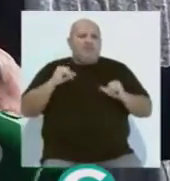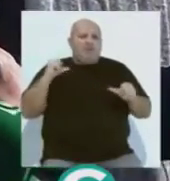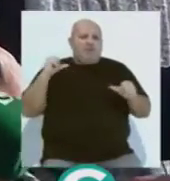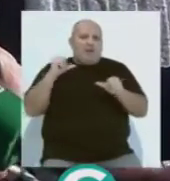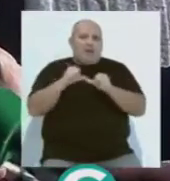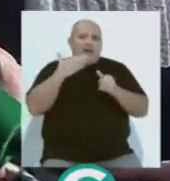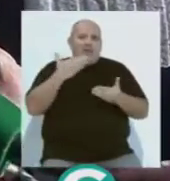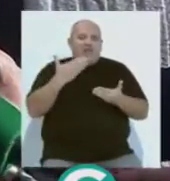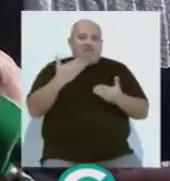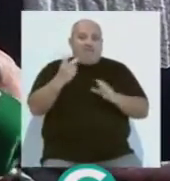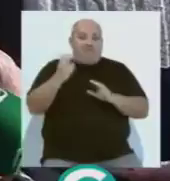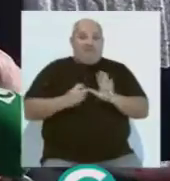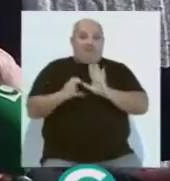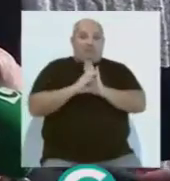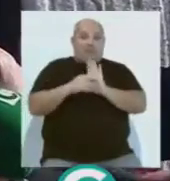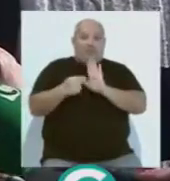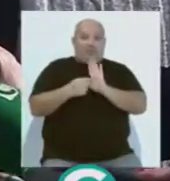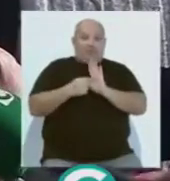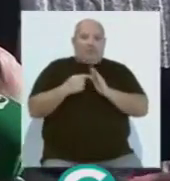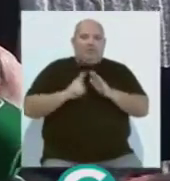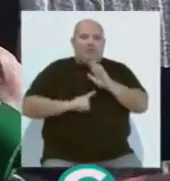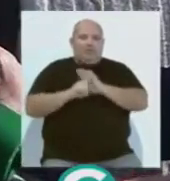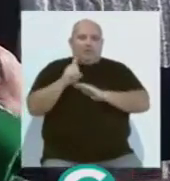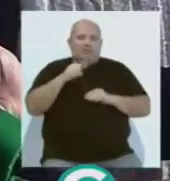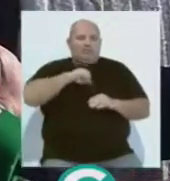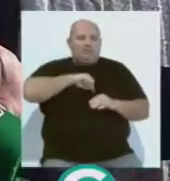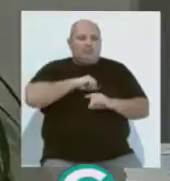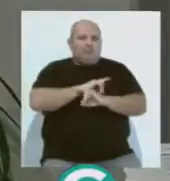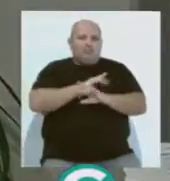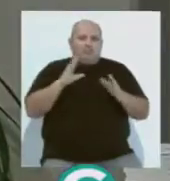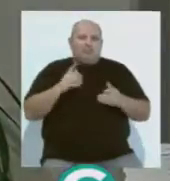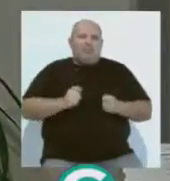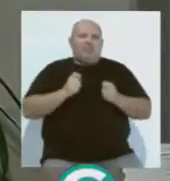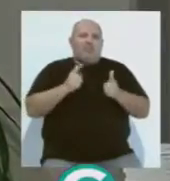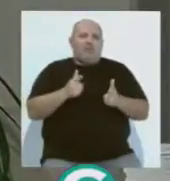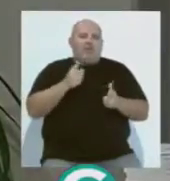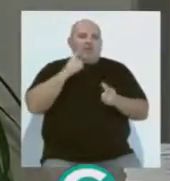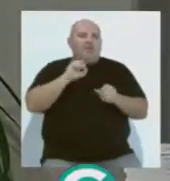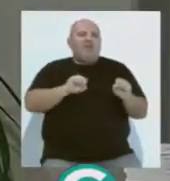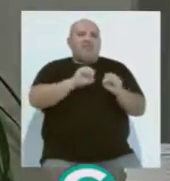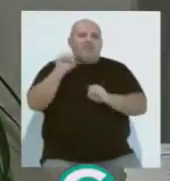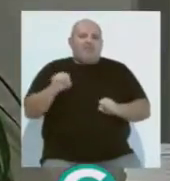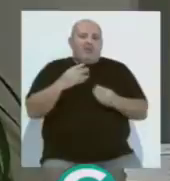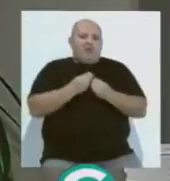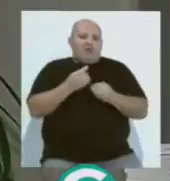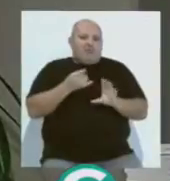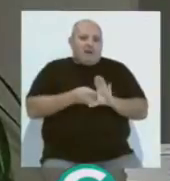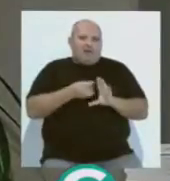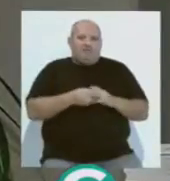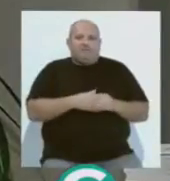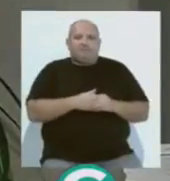de las bondades que ha supuesto este progreso que estoy trasladando, pues podamos defenderla con mayor ahínco.